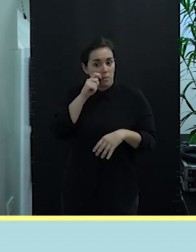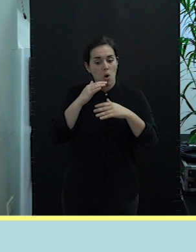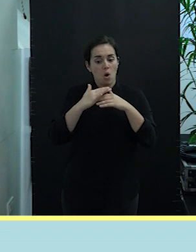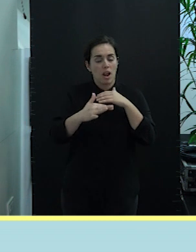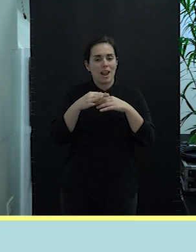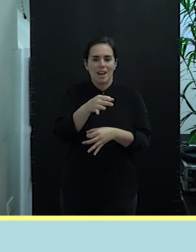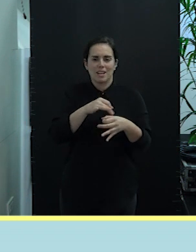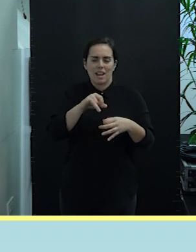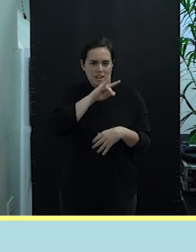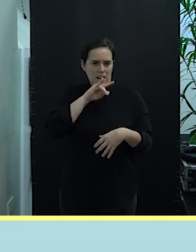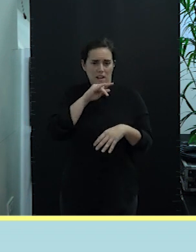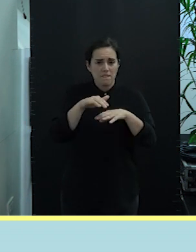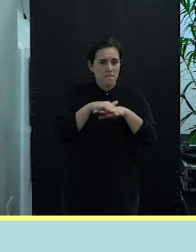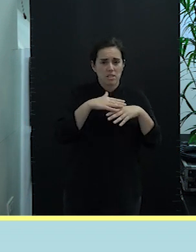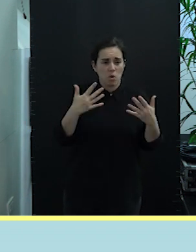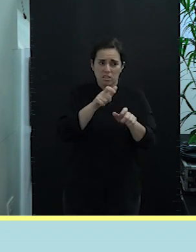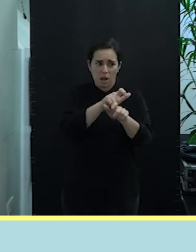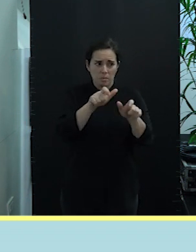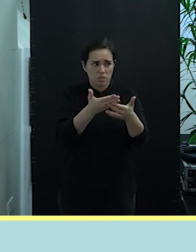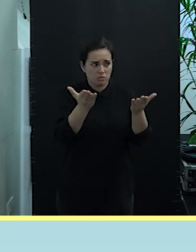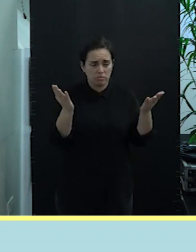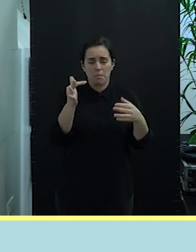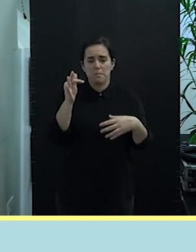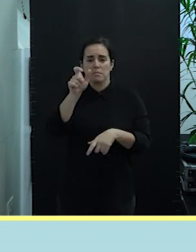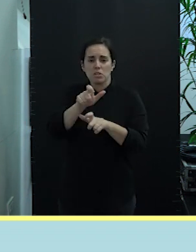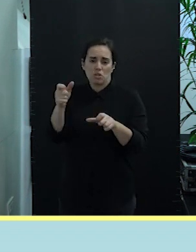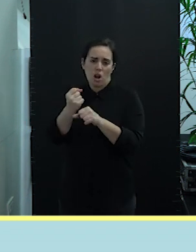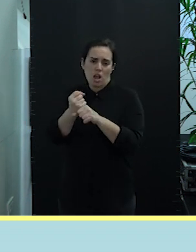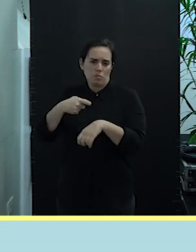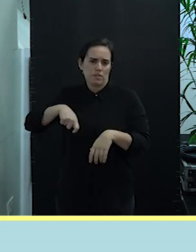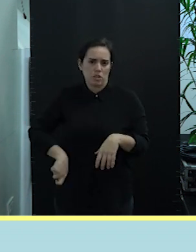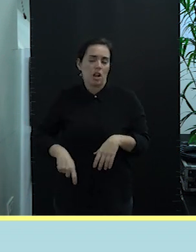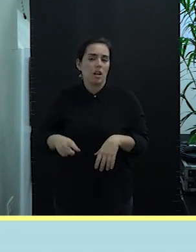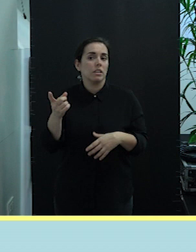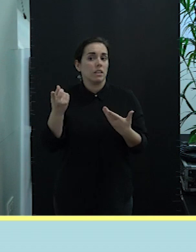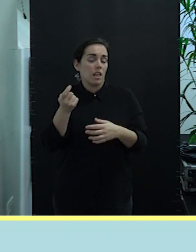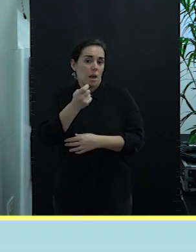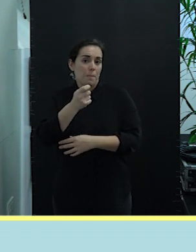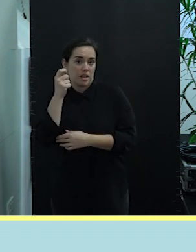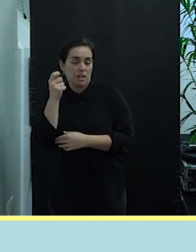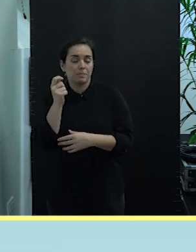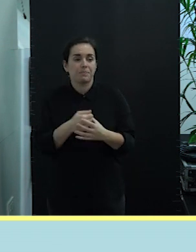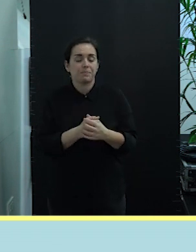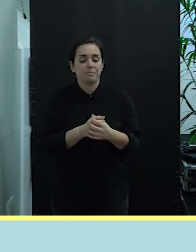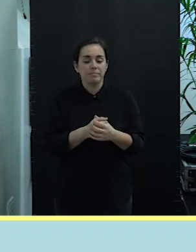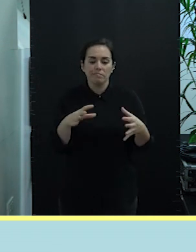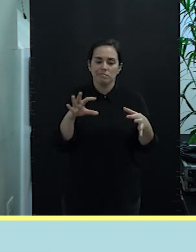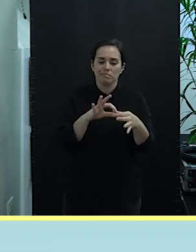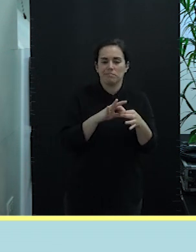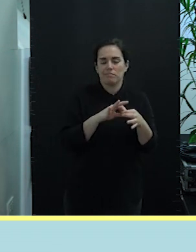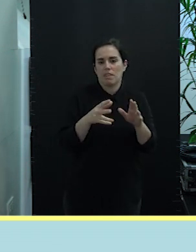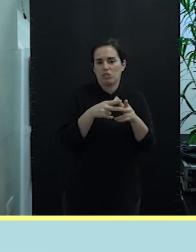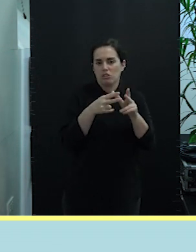Basada en las personas, que son ustedes, y en los profesionales, que también lo son, de la pesca, asociadas a las cofradías